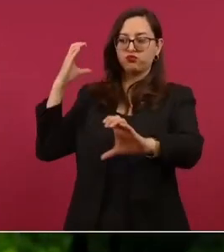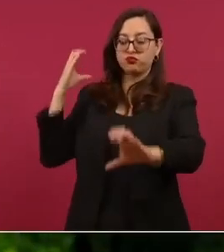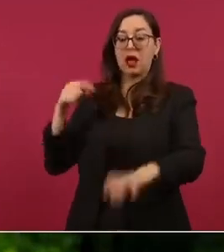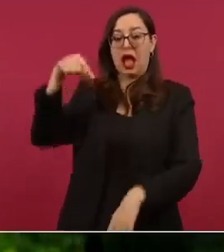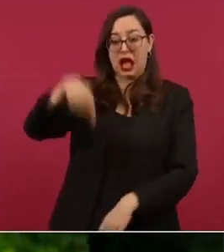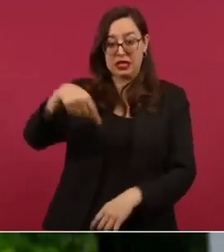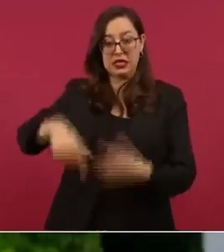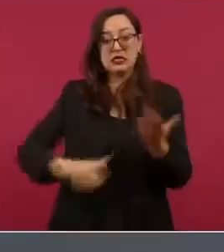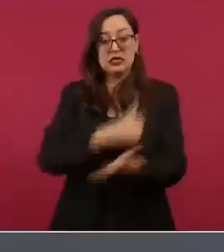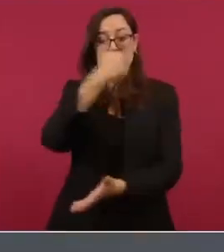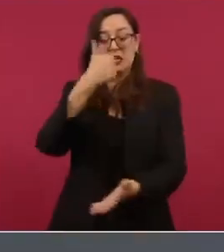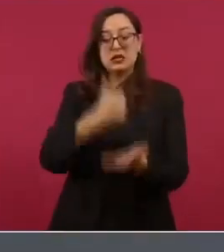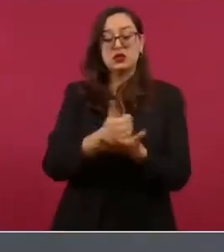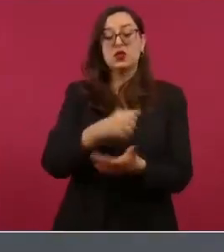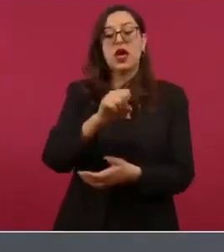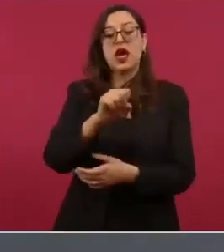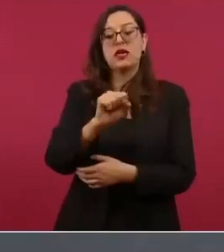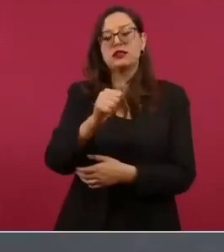Sagún Hidalgo